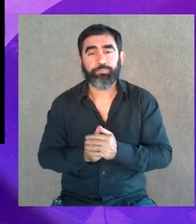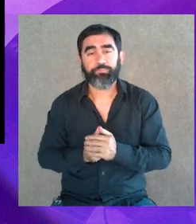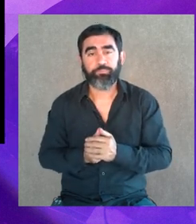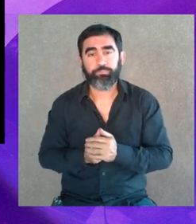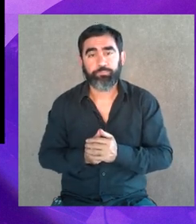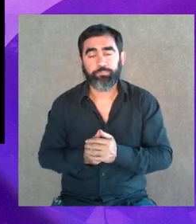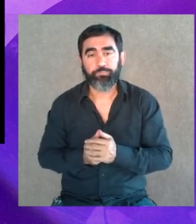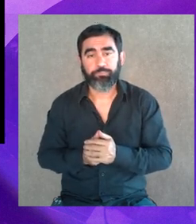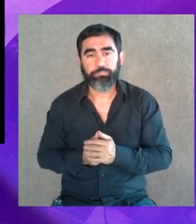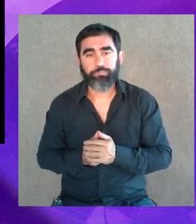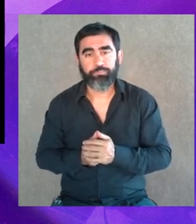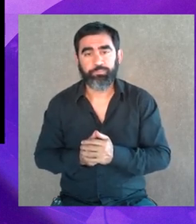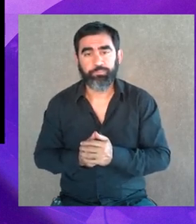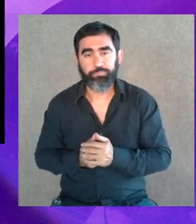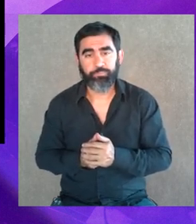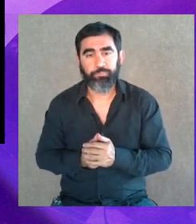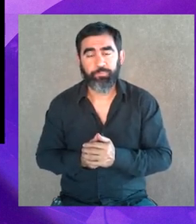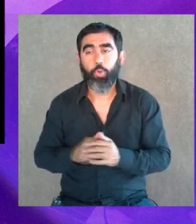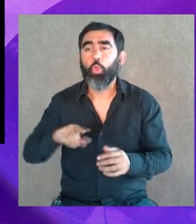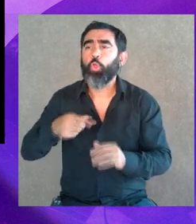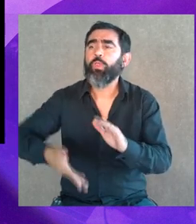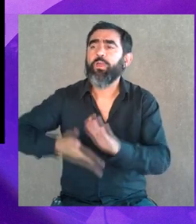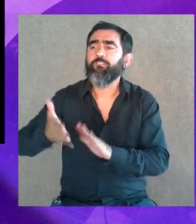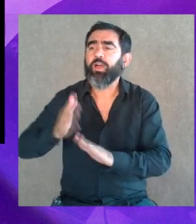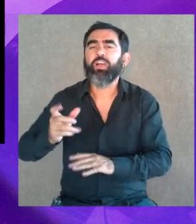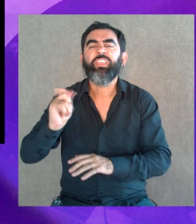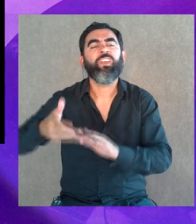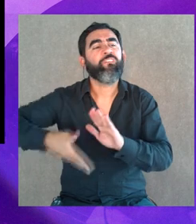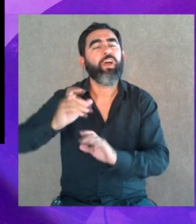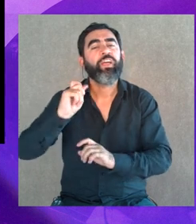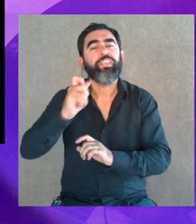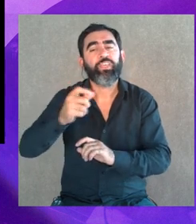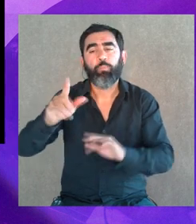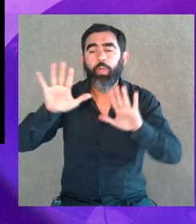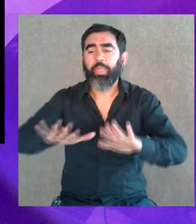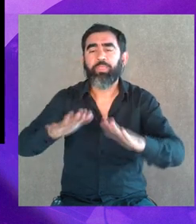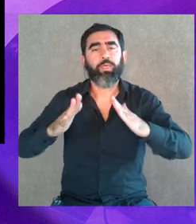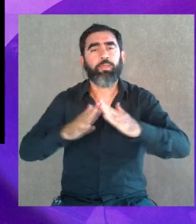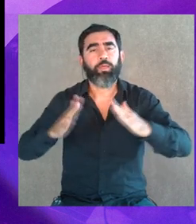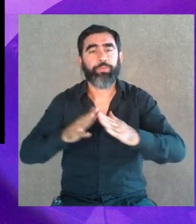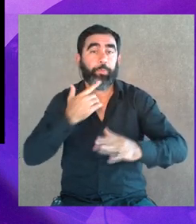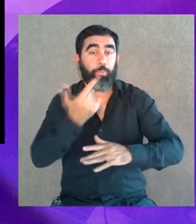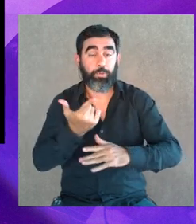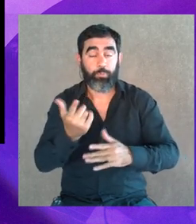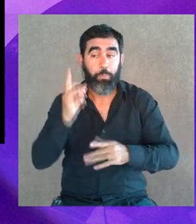María Noel, de a dónde vas, con quién vas, vos no salís.